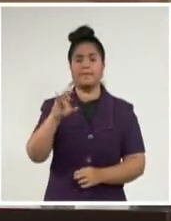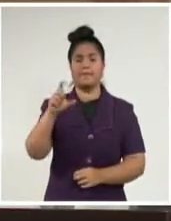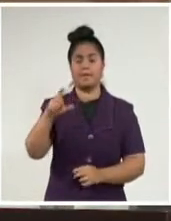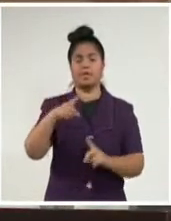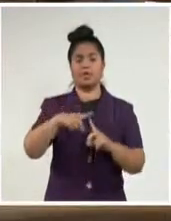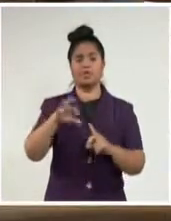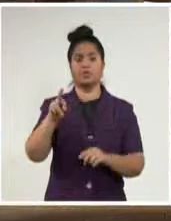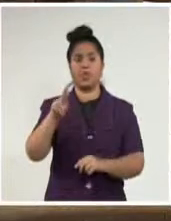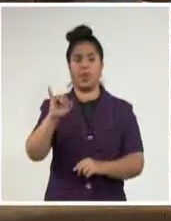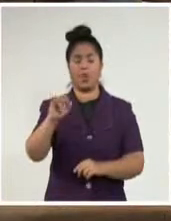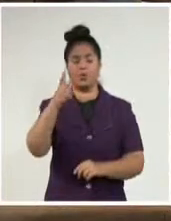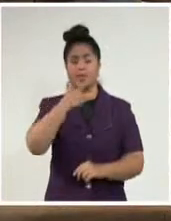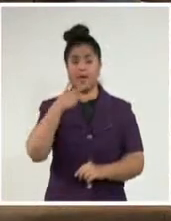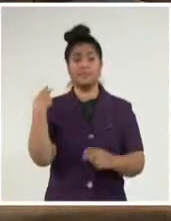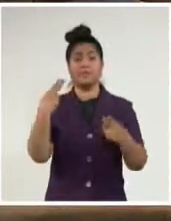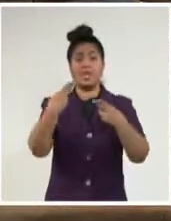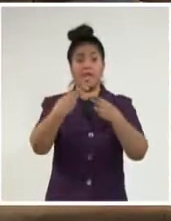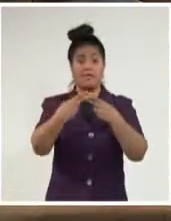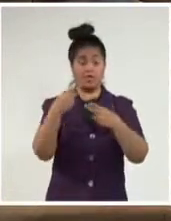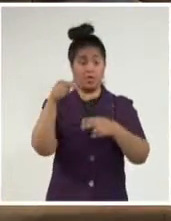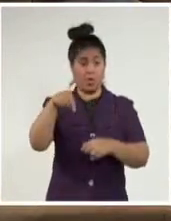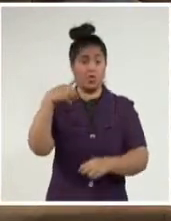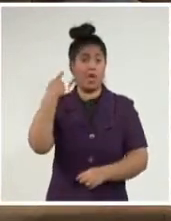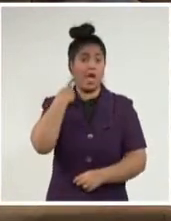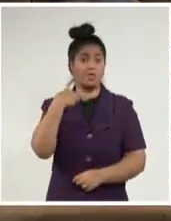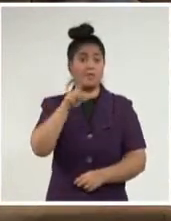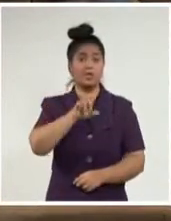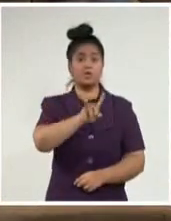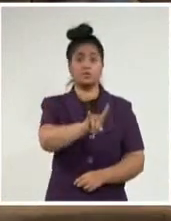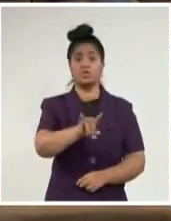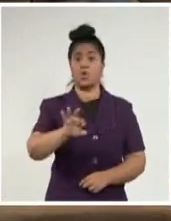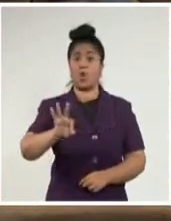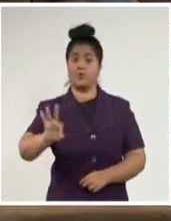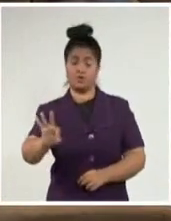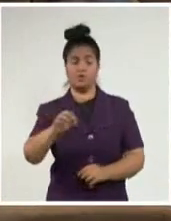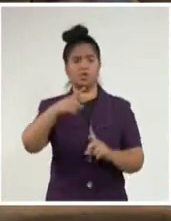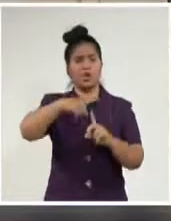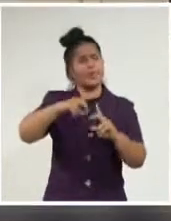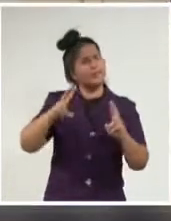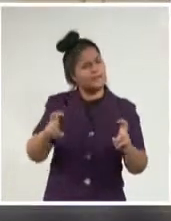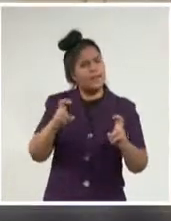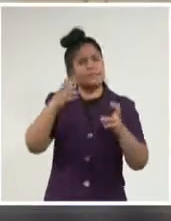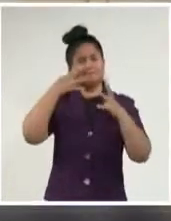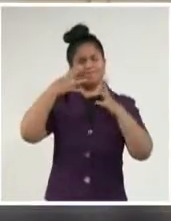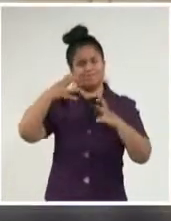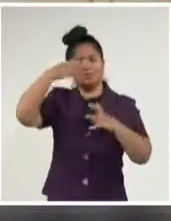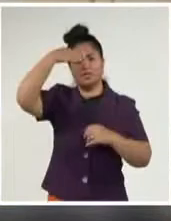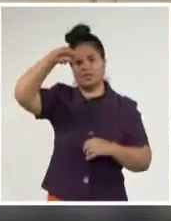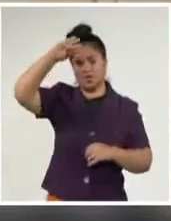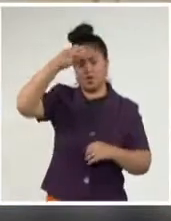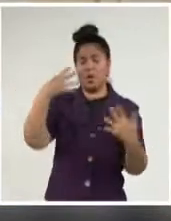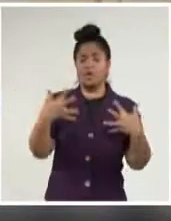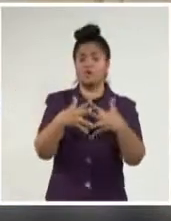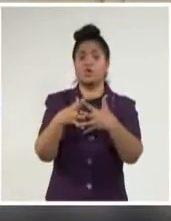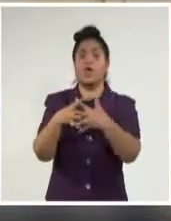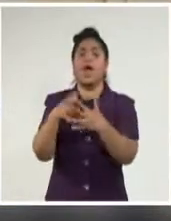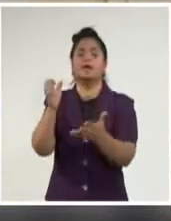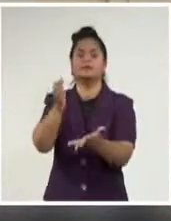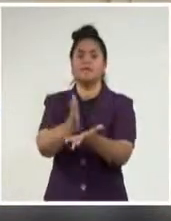desde 1998 acoge en Cuba los análisis de los temas más acuciantes que impactan en la enseñanza superior.